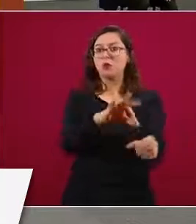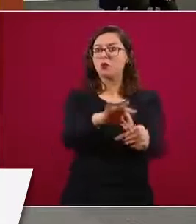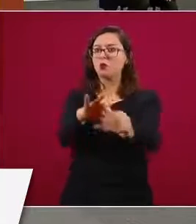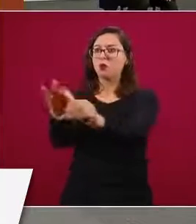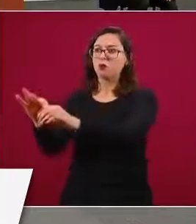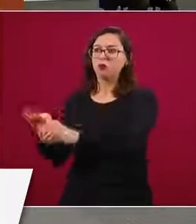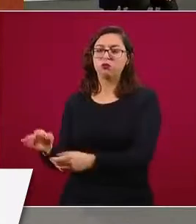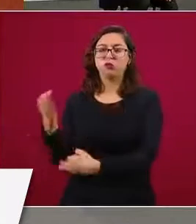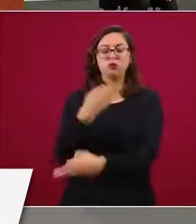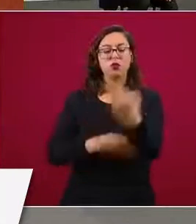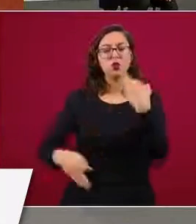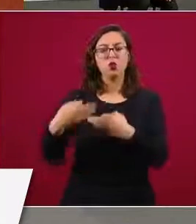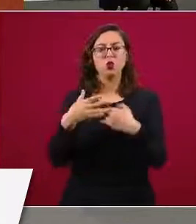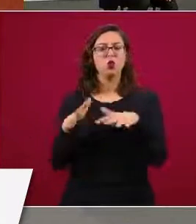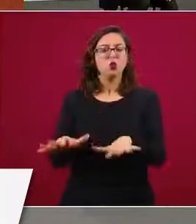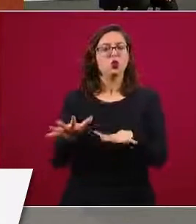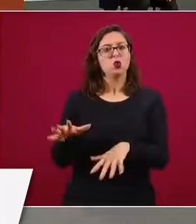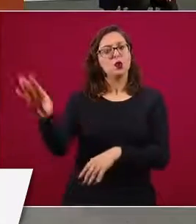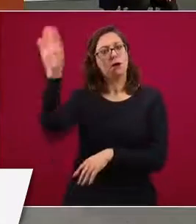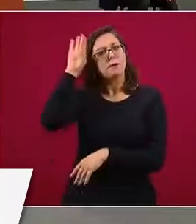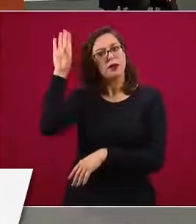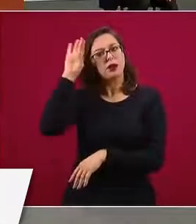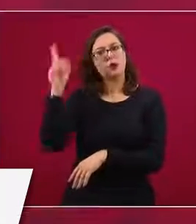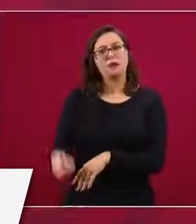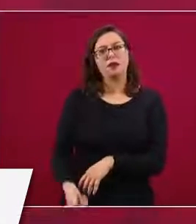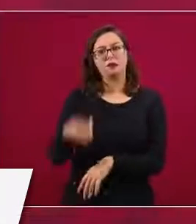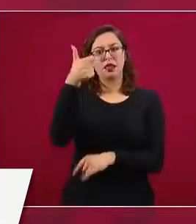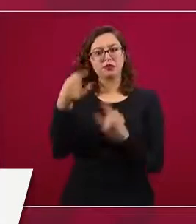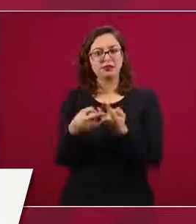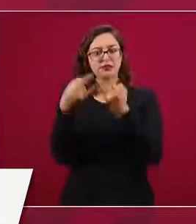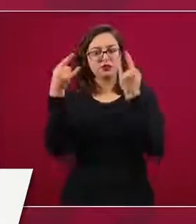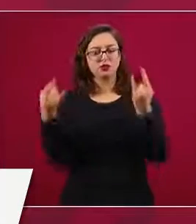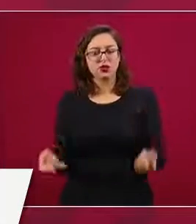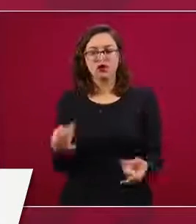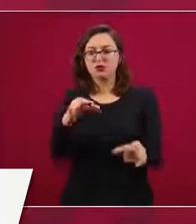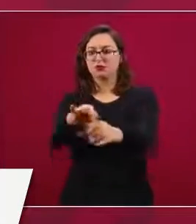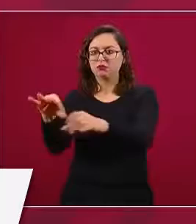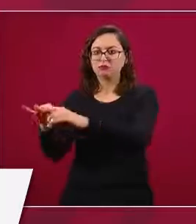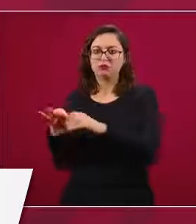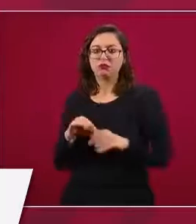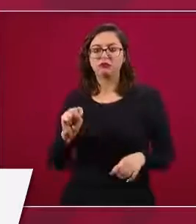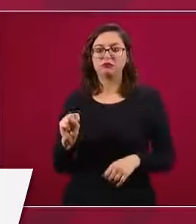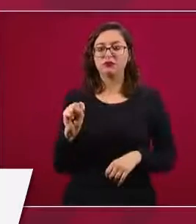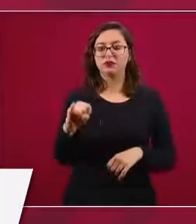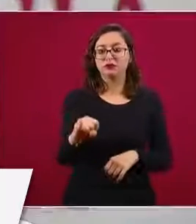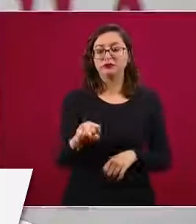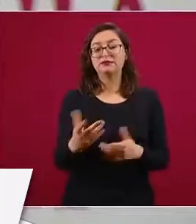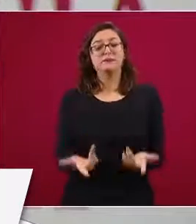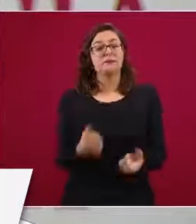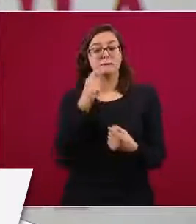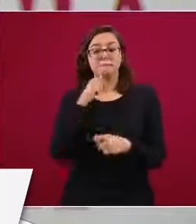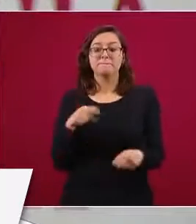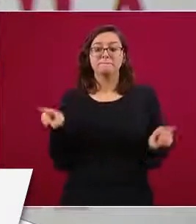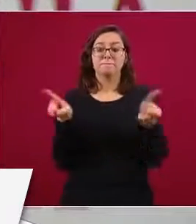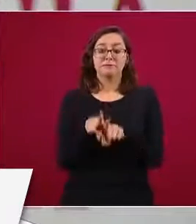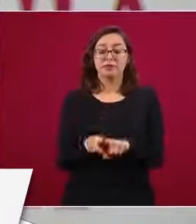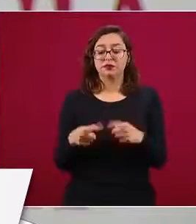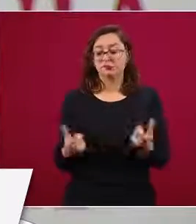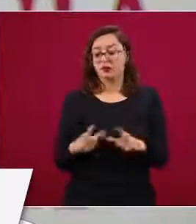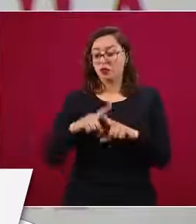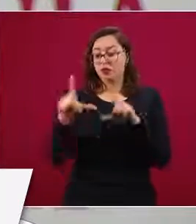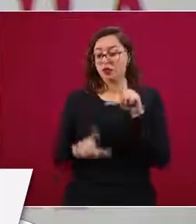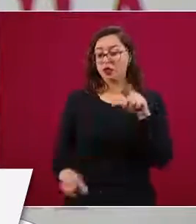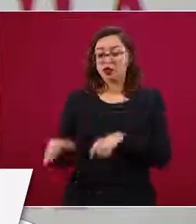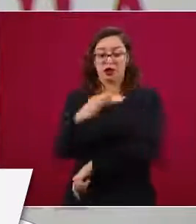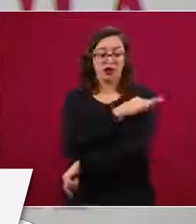Y, en consecuencia, nos hemos preocupado porque se resuelva, desde luego, el problema del acceso de México a la vacuna,